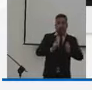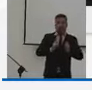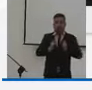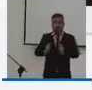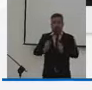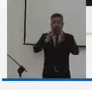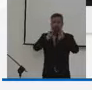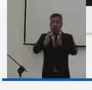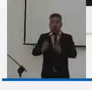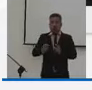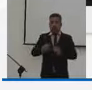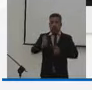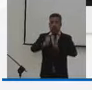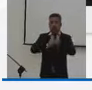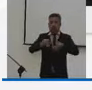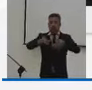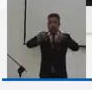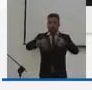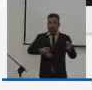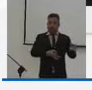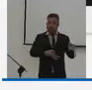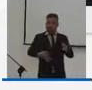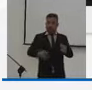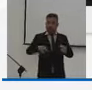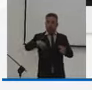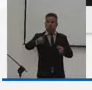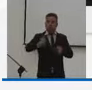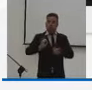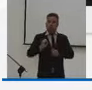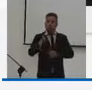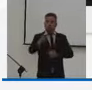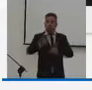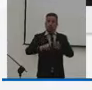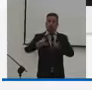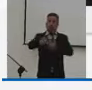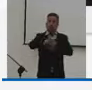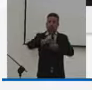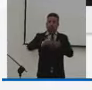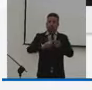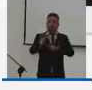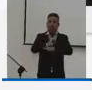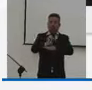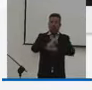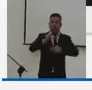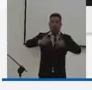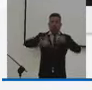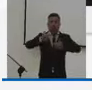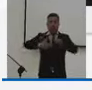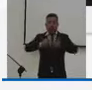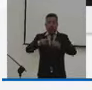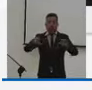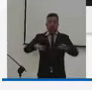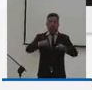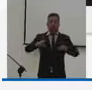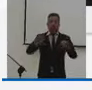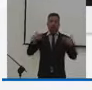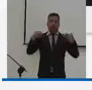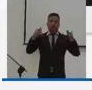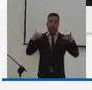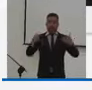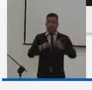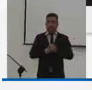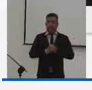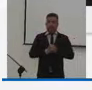reconocimiento deportivo y oficial a los clubes, ligas y organizaciones de recreación y